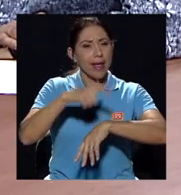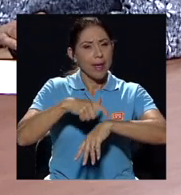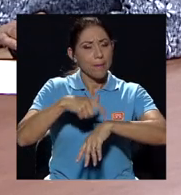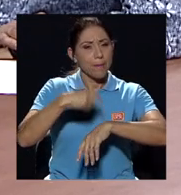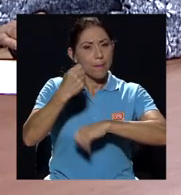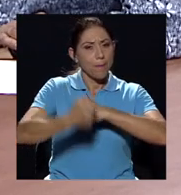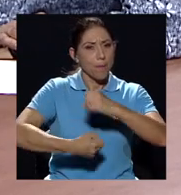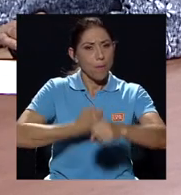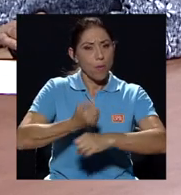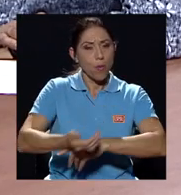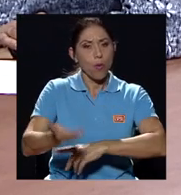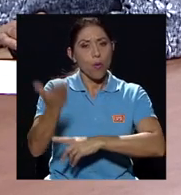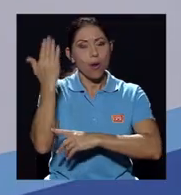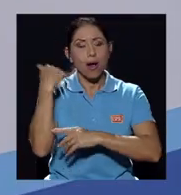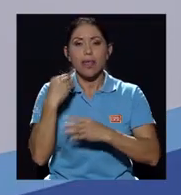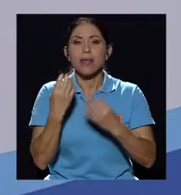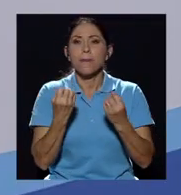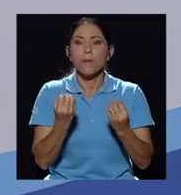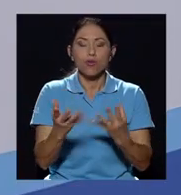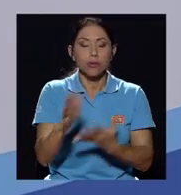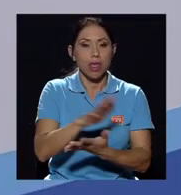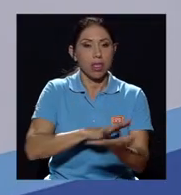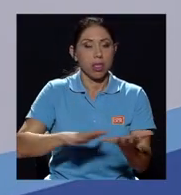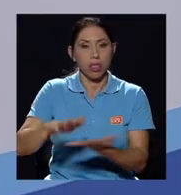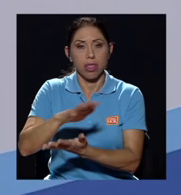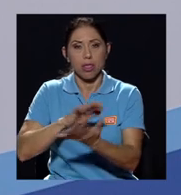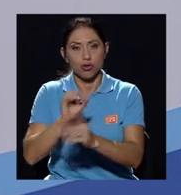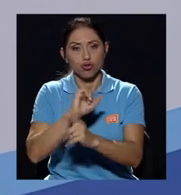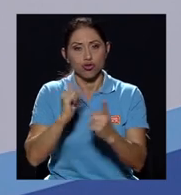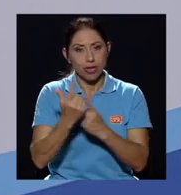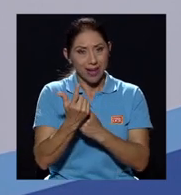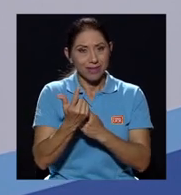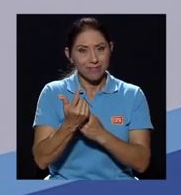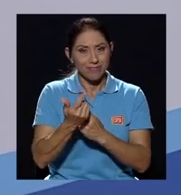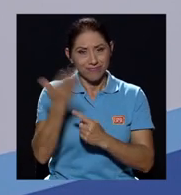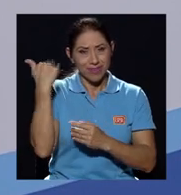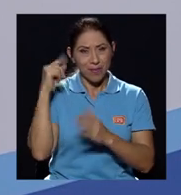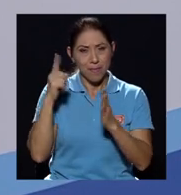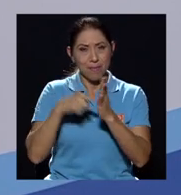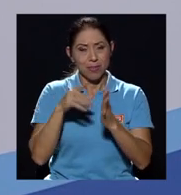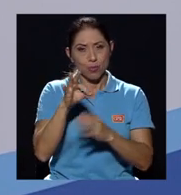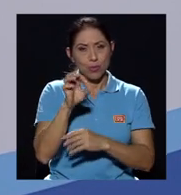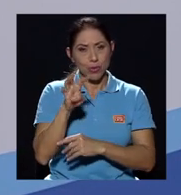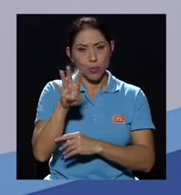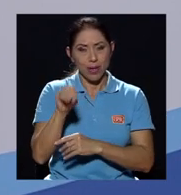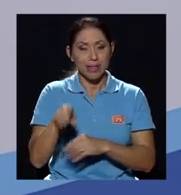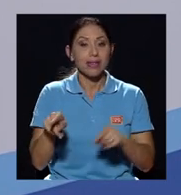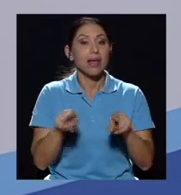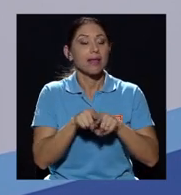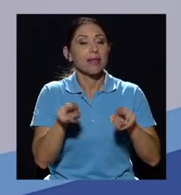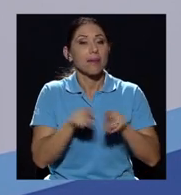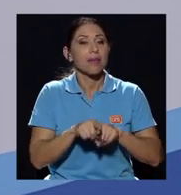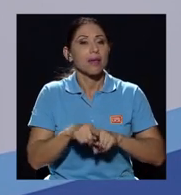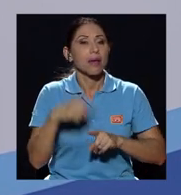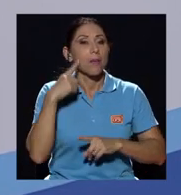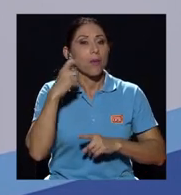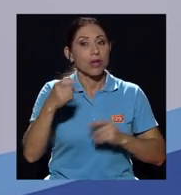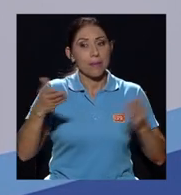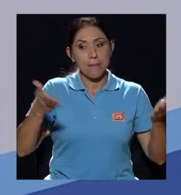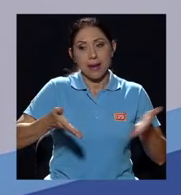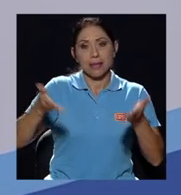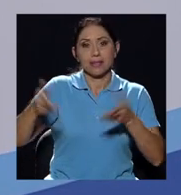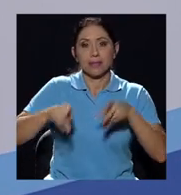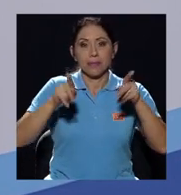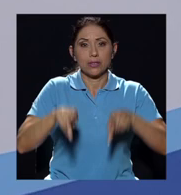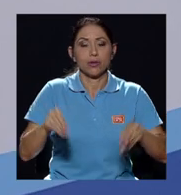mucha convulsión social, la época de los 40, y además porque estuvieron presentes las figuras más